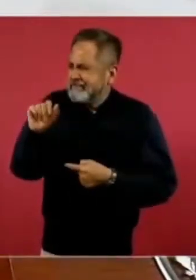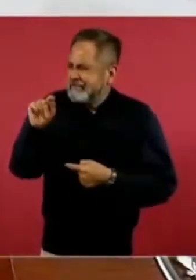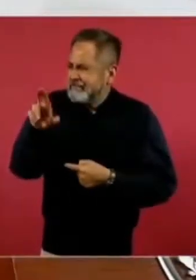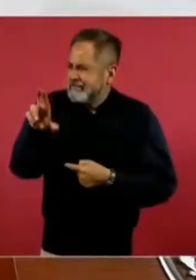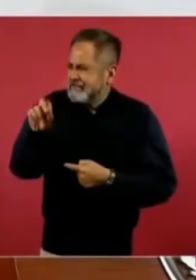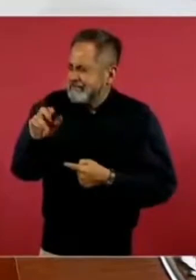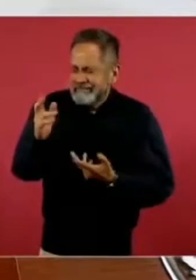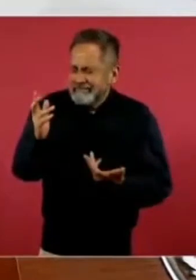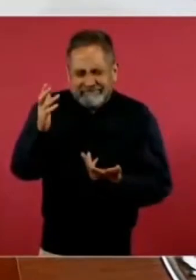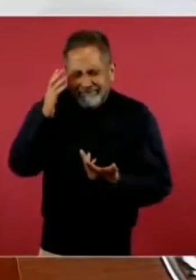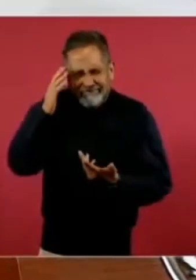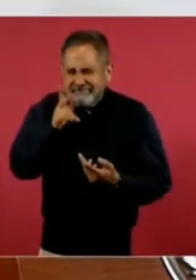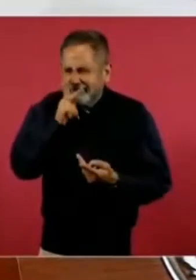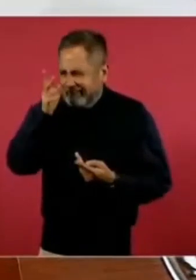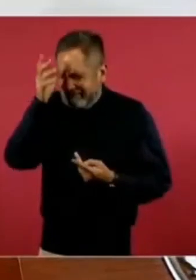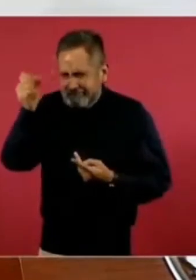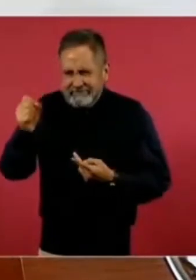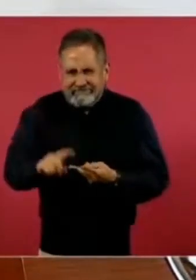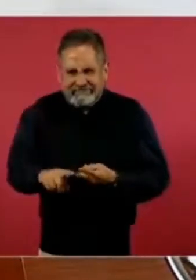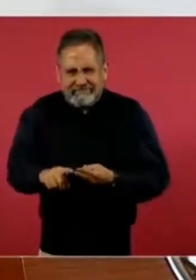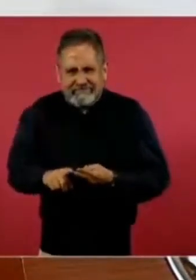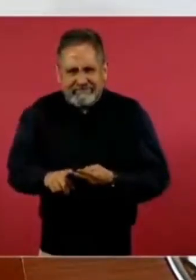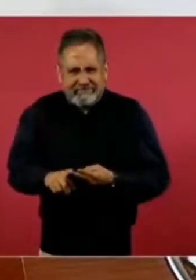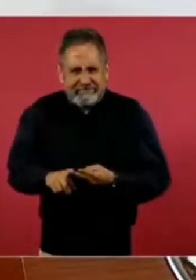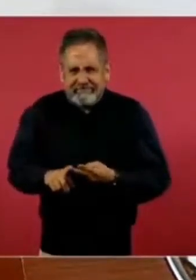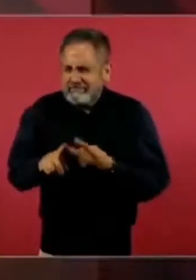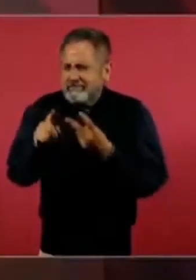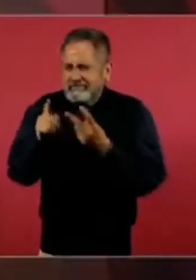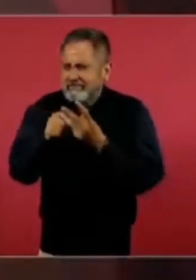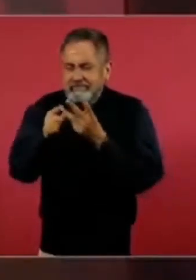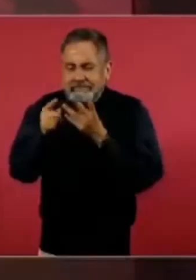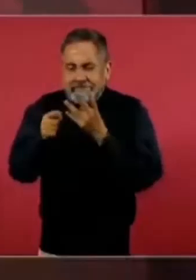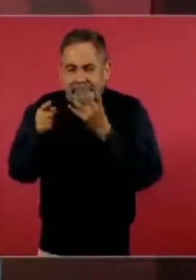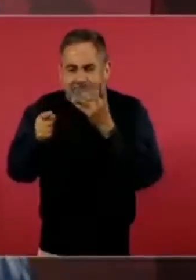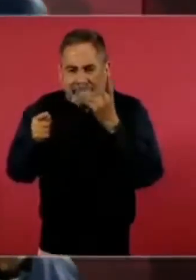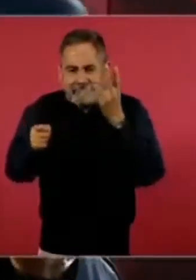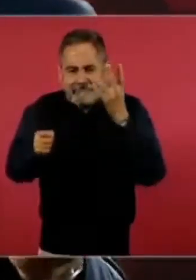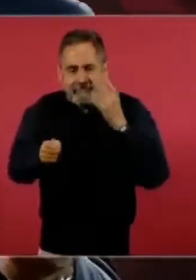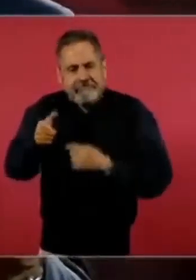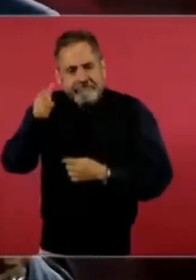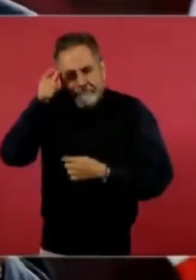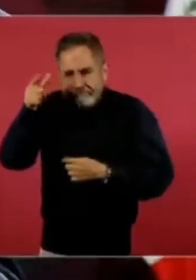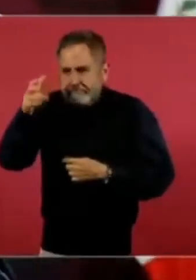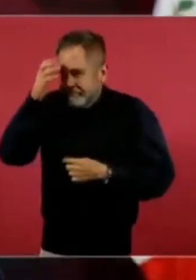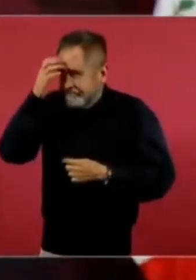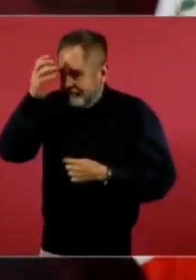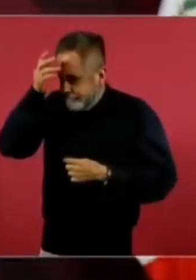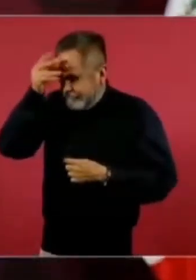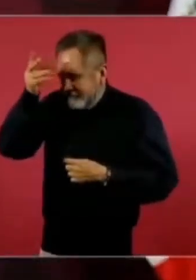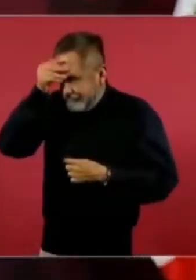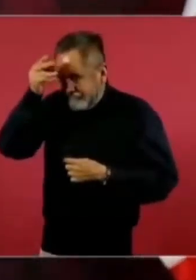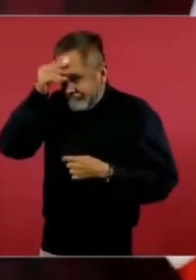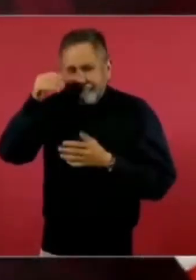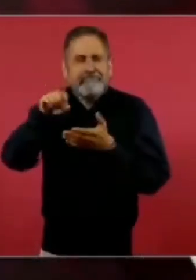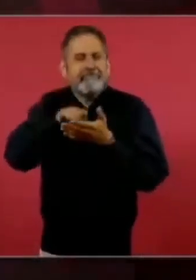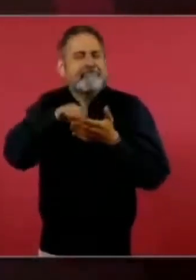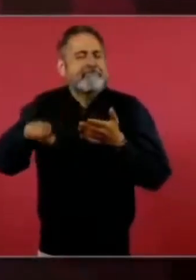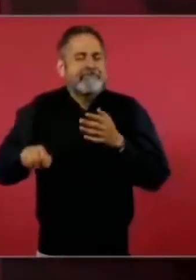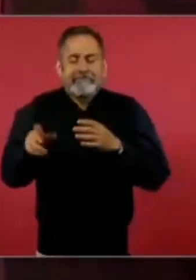¿qué? ¿Qué es balasto? Y empieza uno a conocer que, por ejemplo,